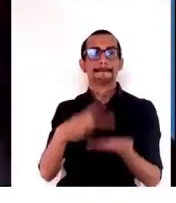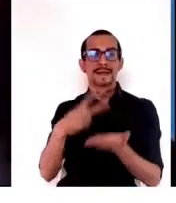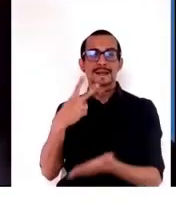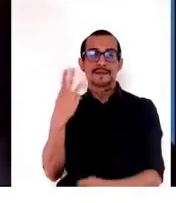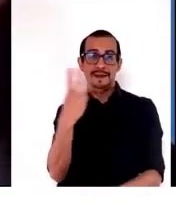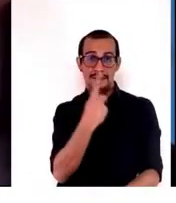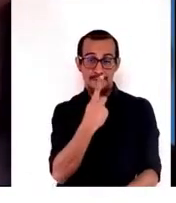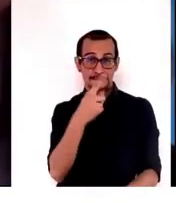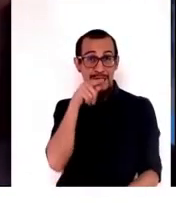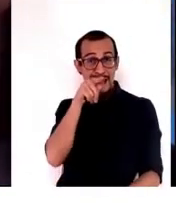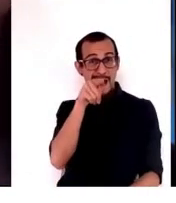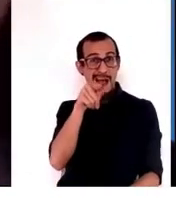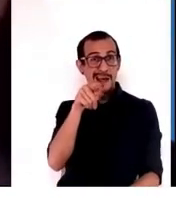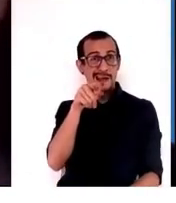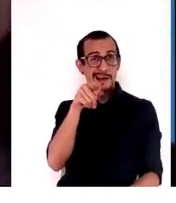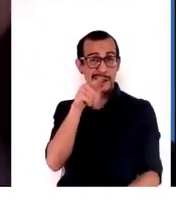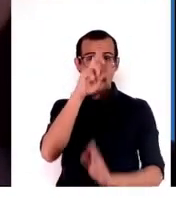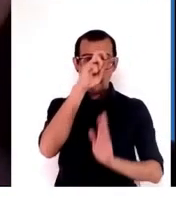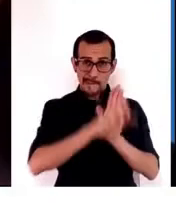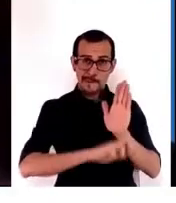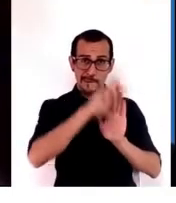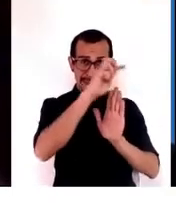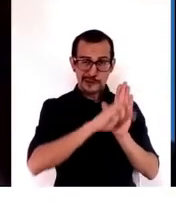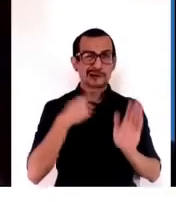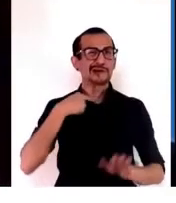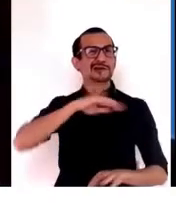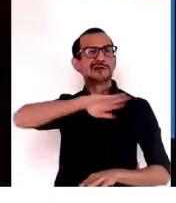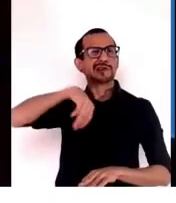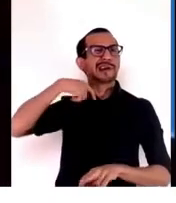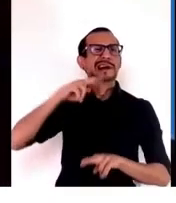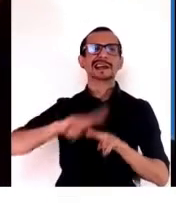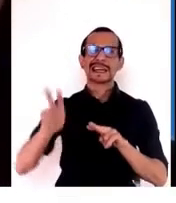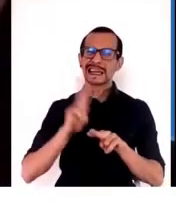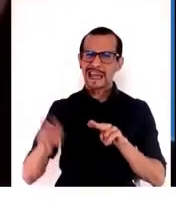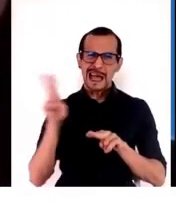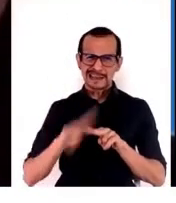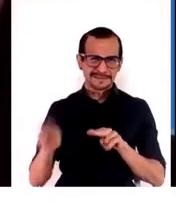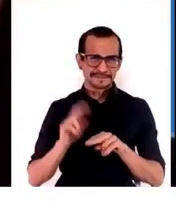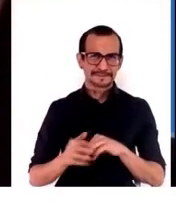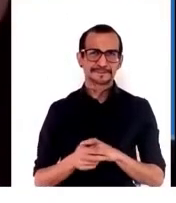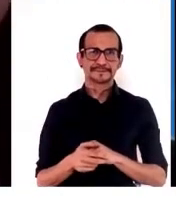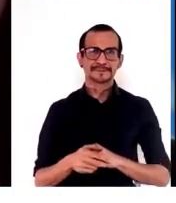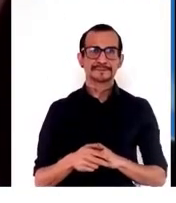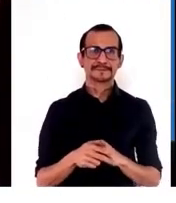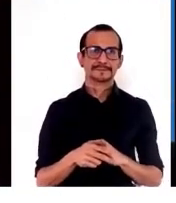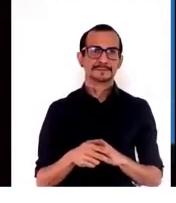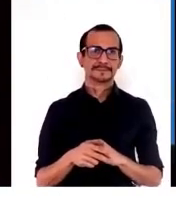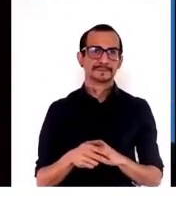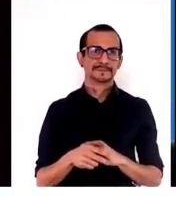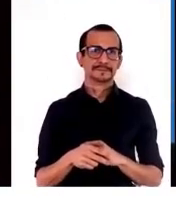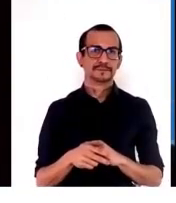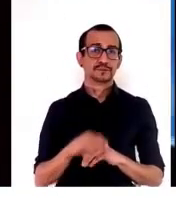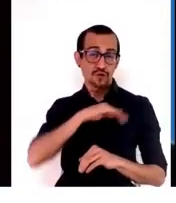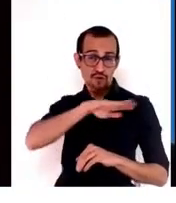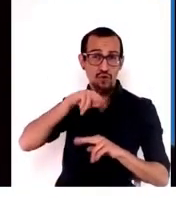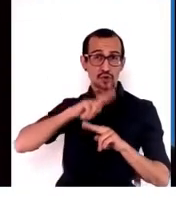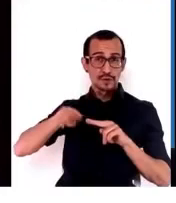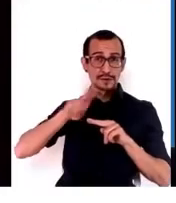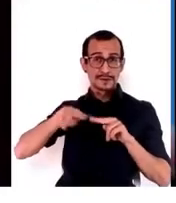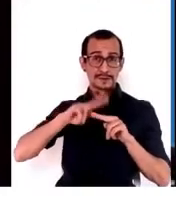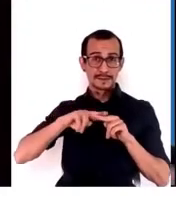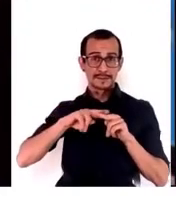este Strategic Framework lo que hemos hecho es, lo hemos hecho bajo